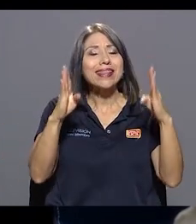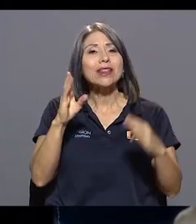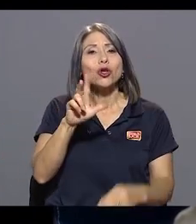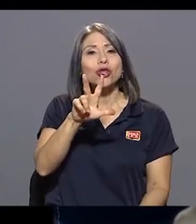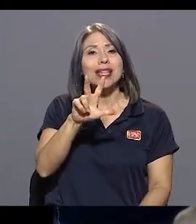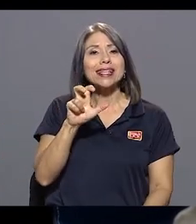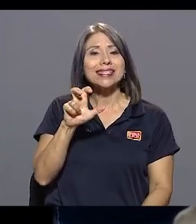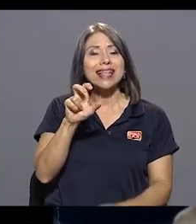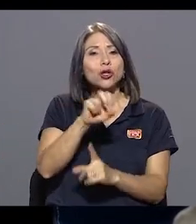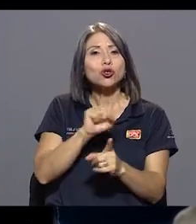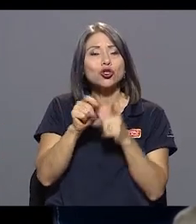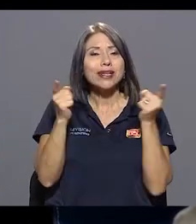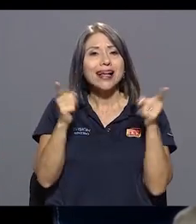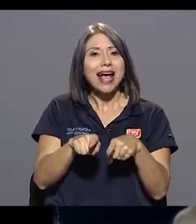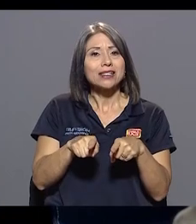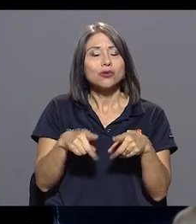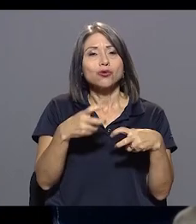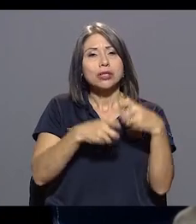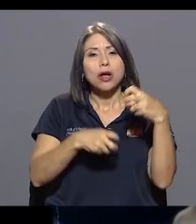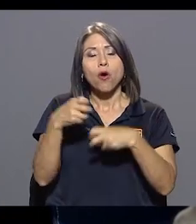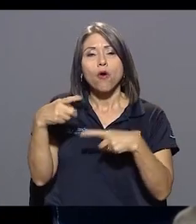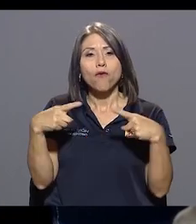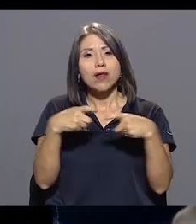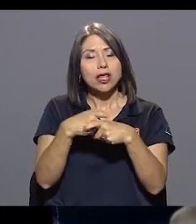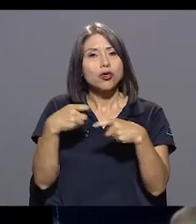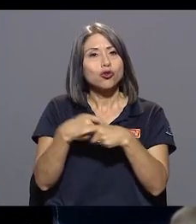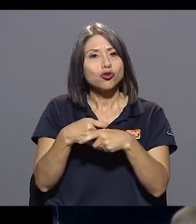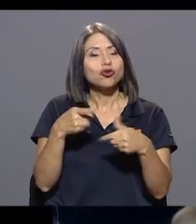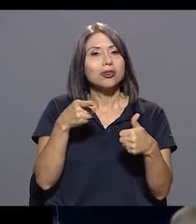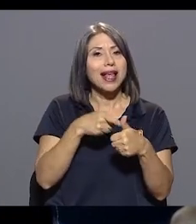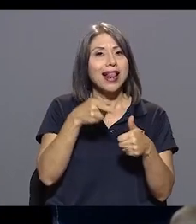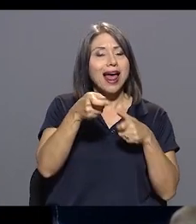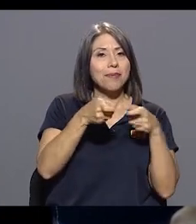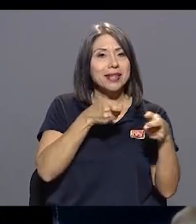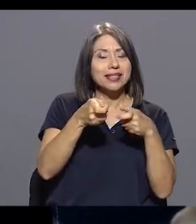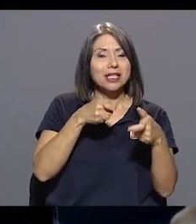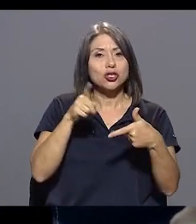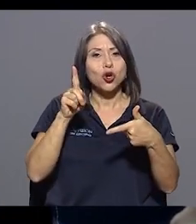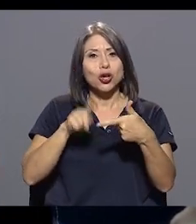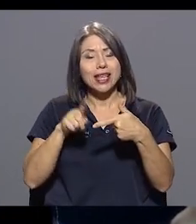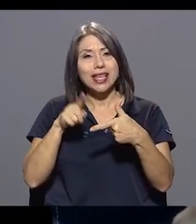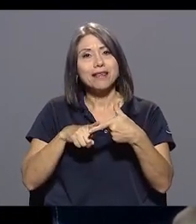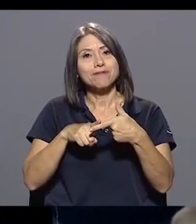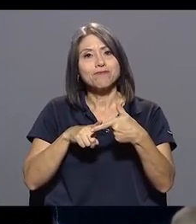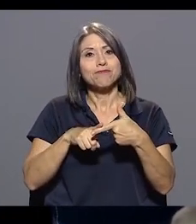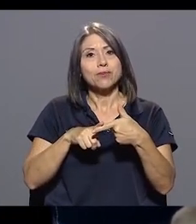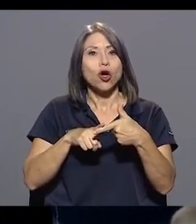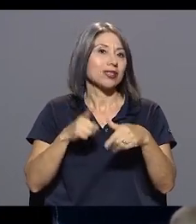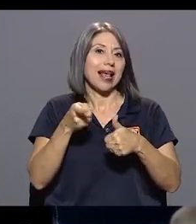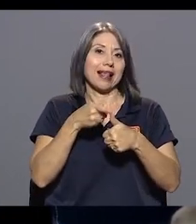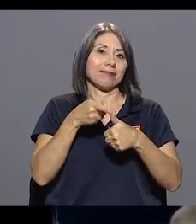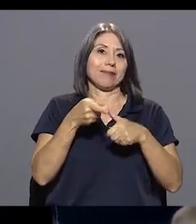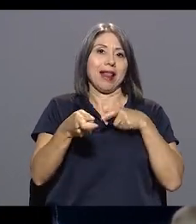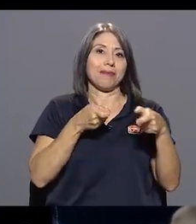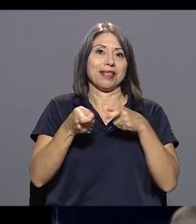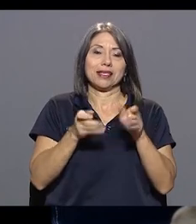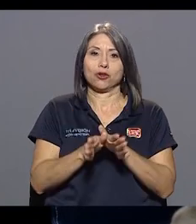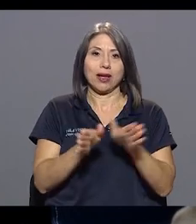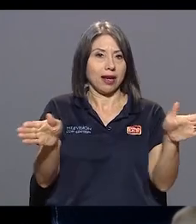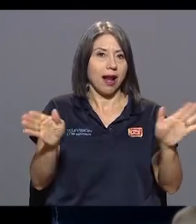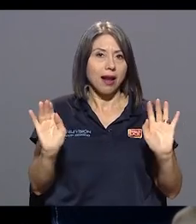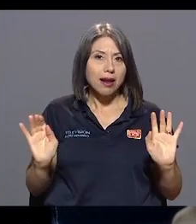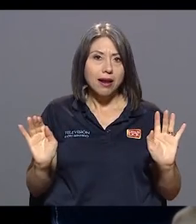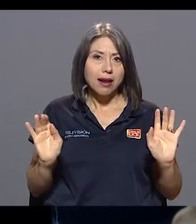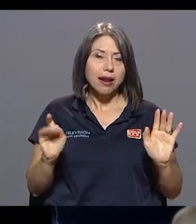casos de conflictos entre la administración en general y